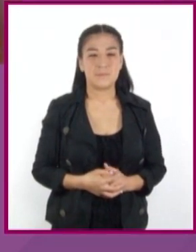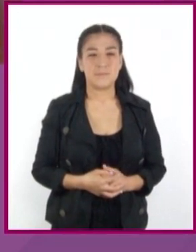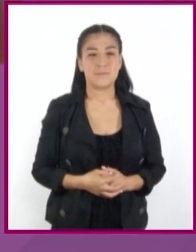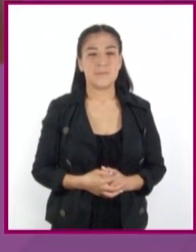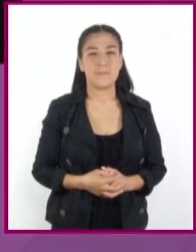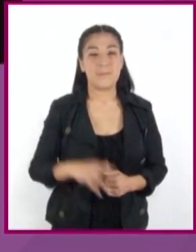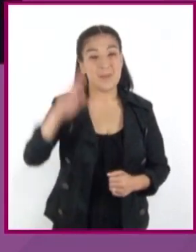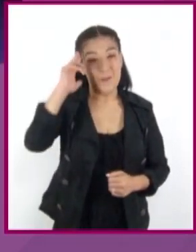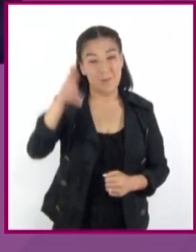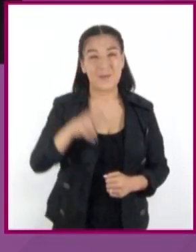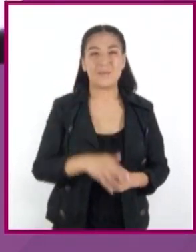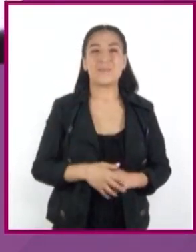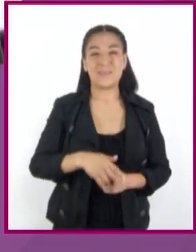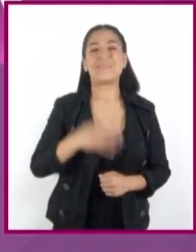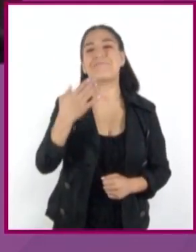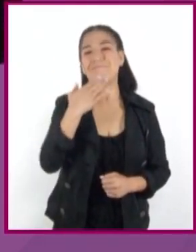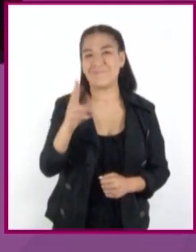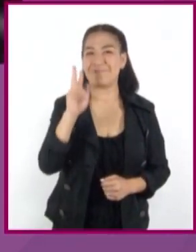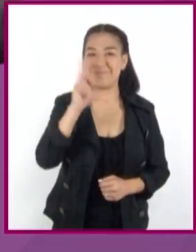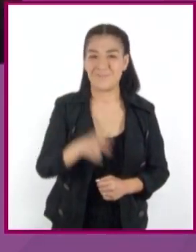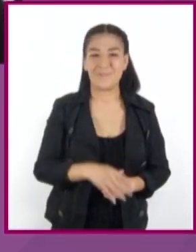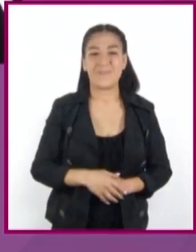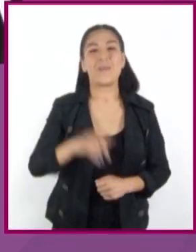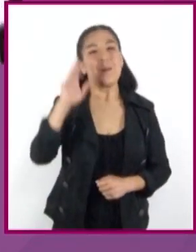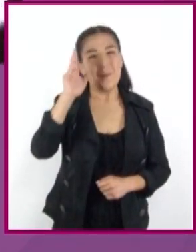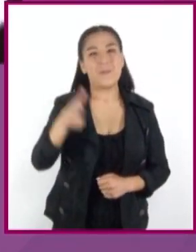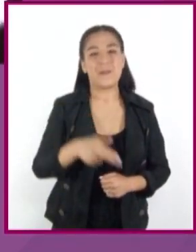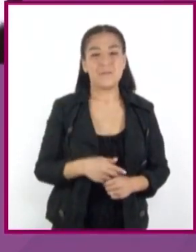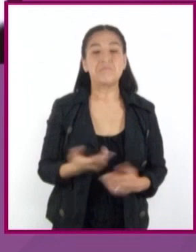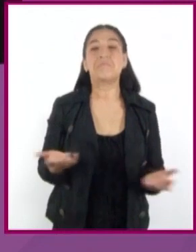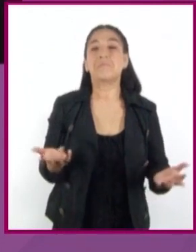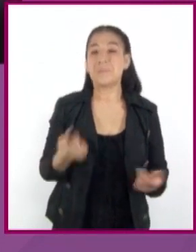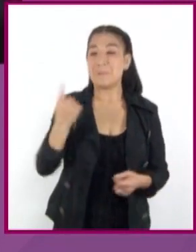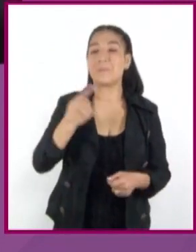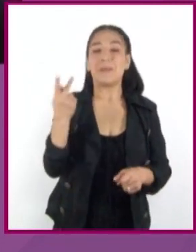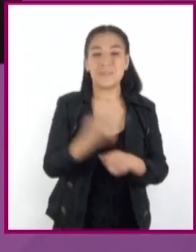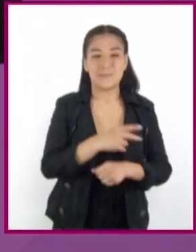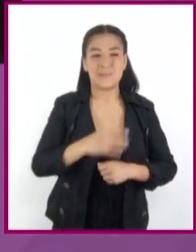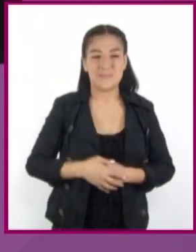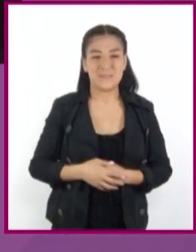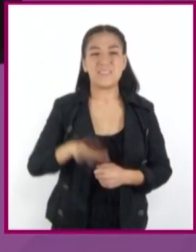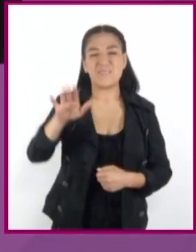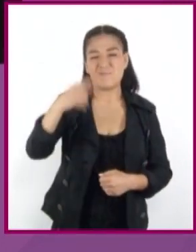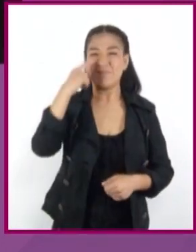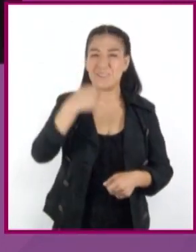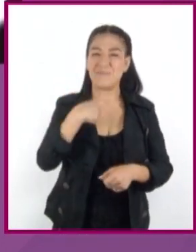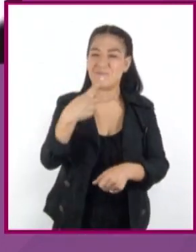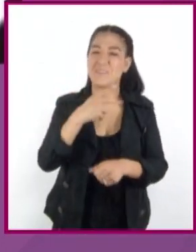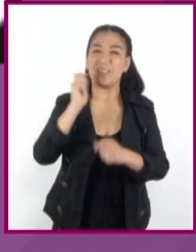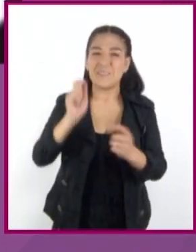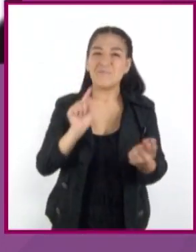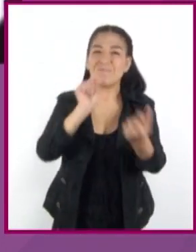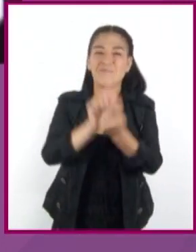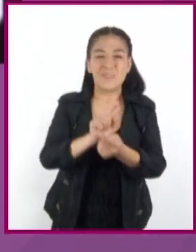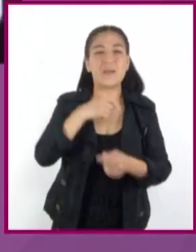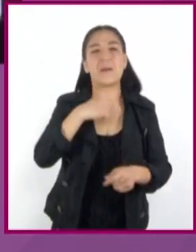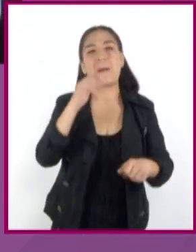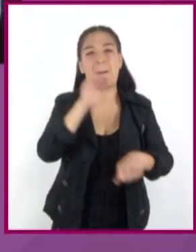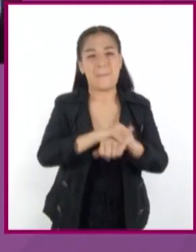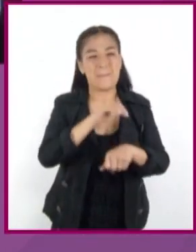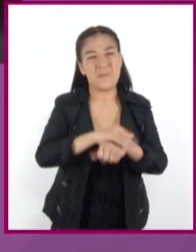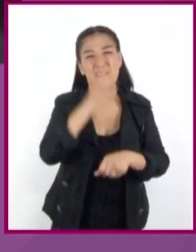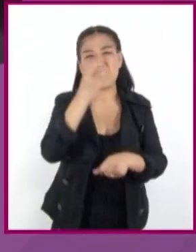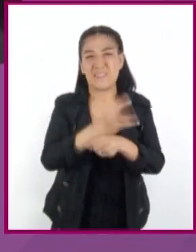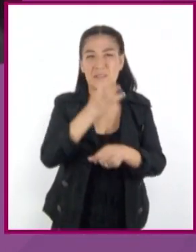Hola, Pablo. Qué bueno verte. Hola, Julita. ¿Para qué soy bueno? Fíjate que me encontré con unos compañeros de tercero y me